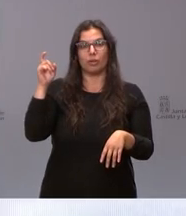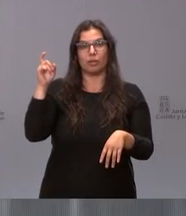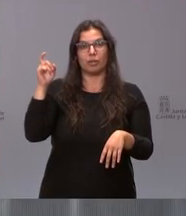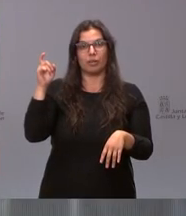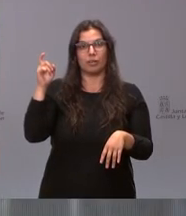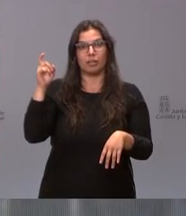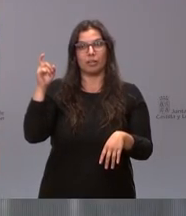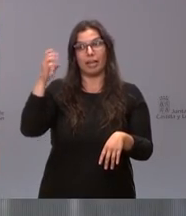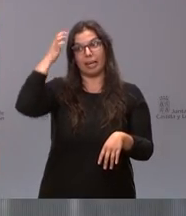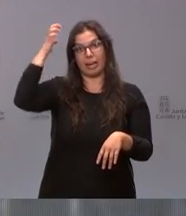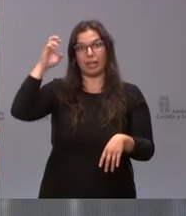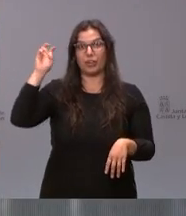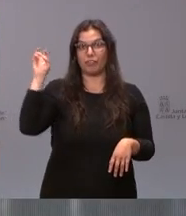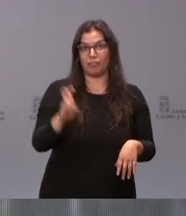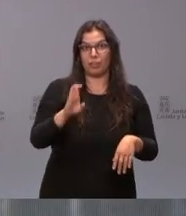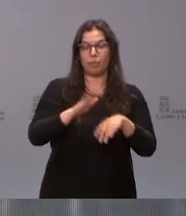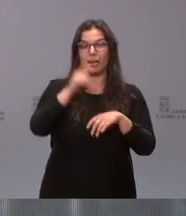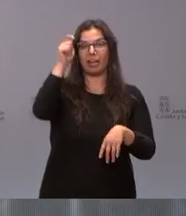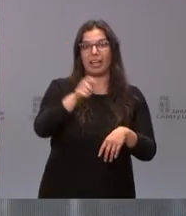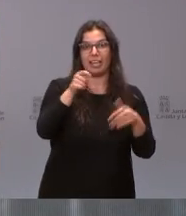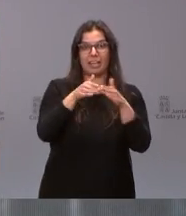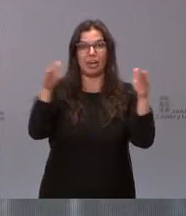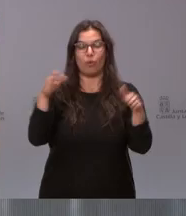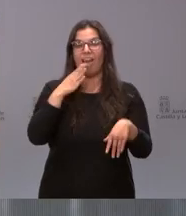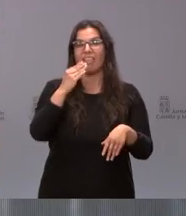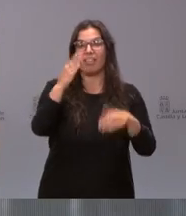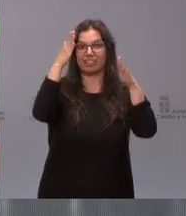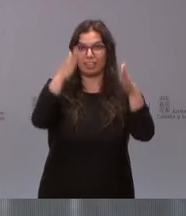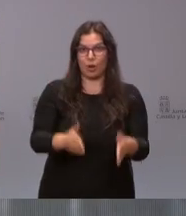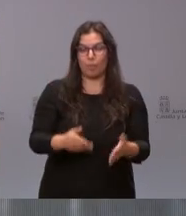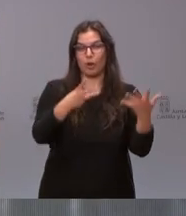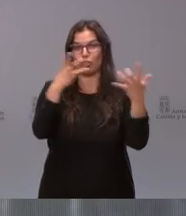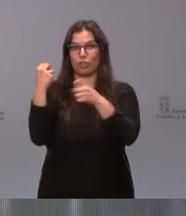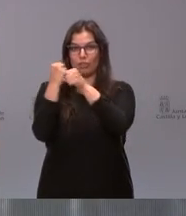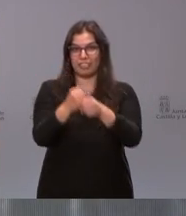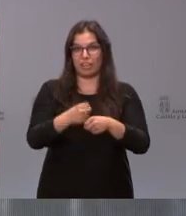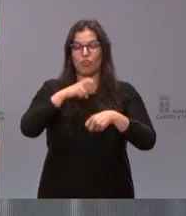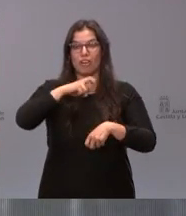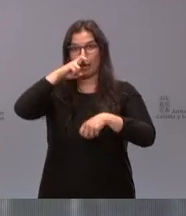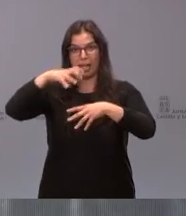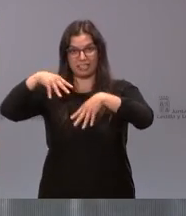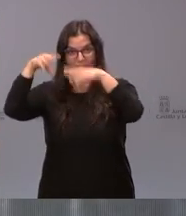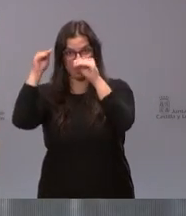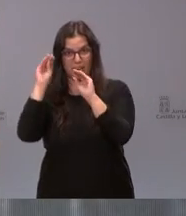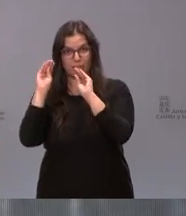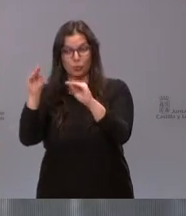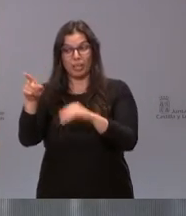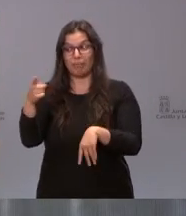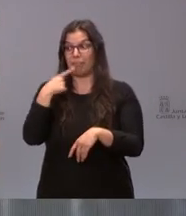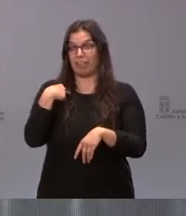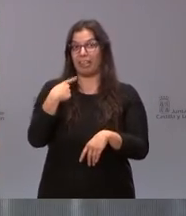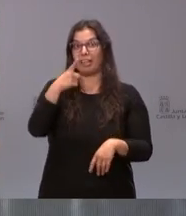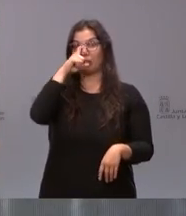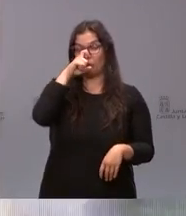su majestad el rey a la inauguración de las edades del hombre el octavo centenario de la catedral y él me recordaba que